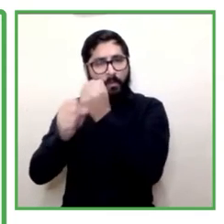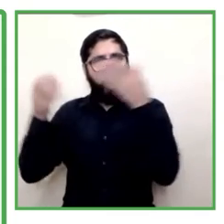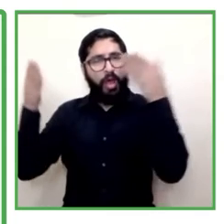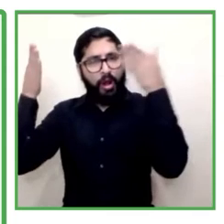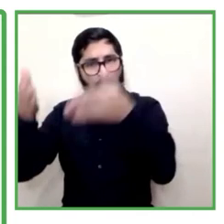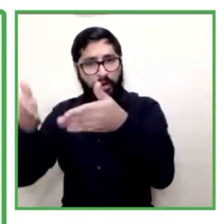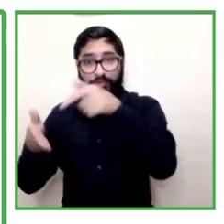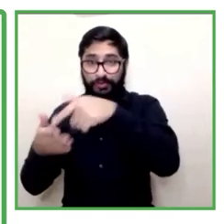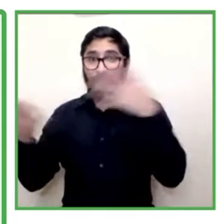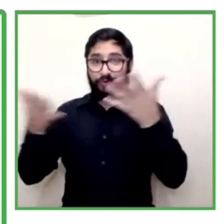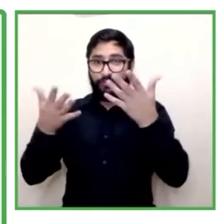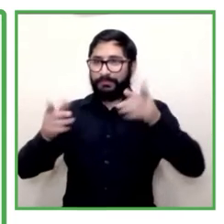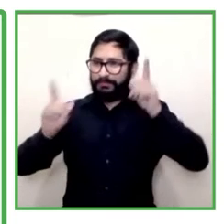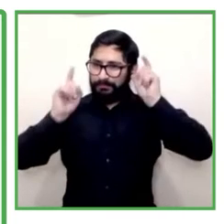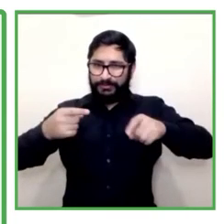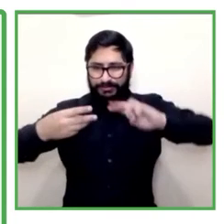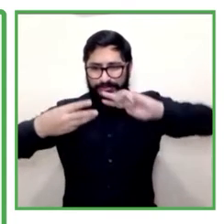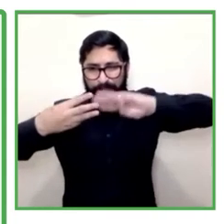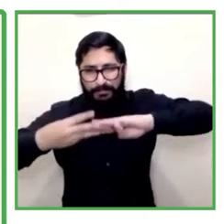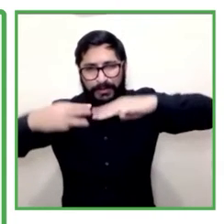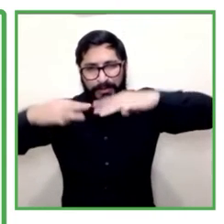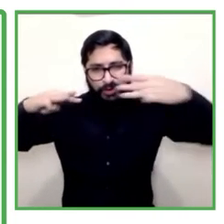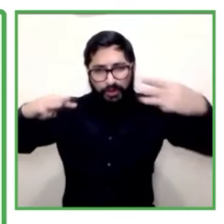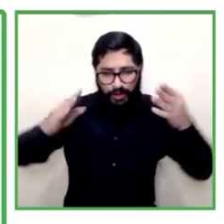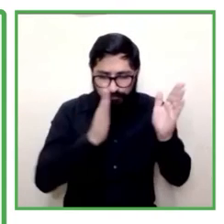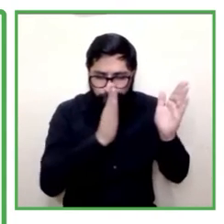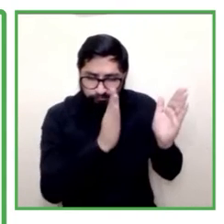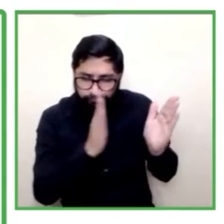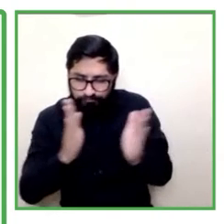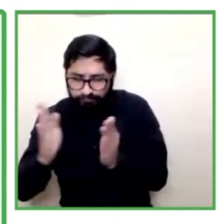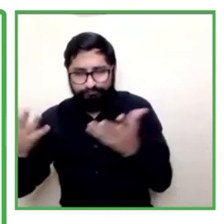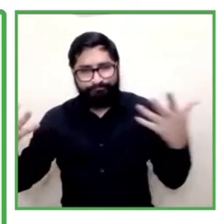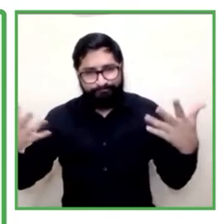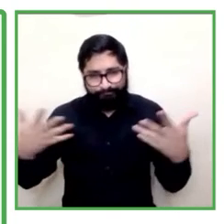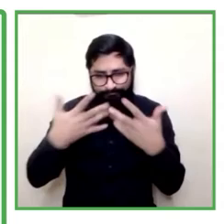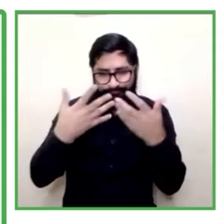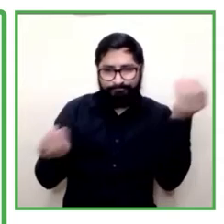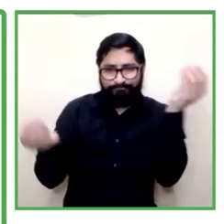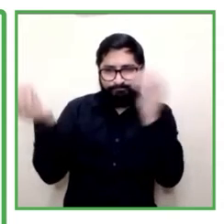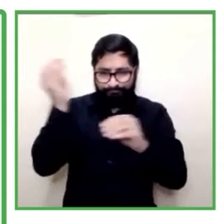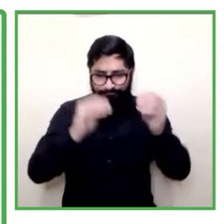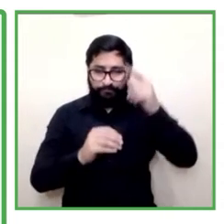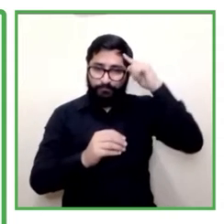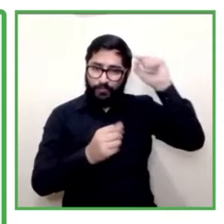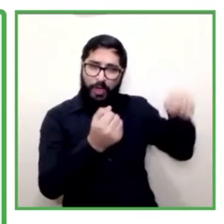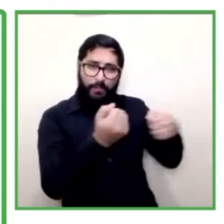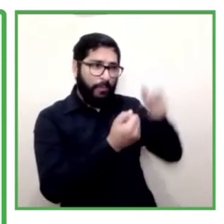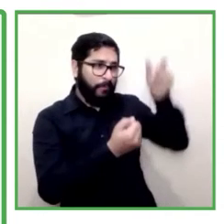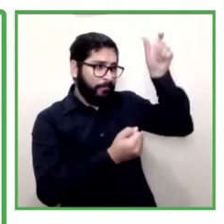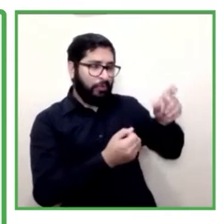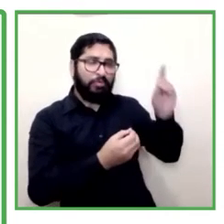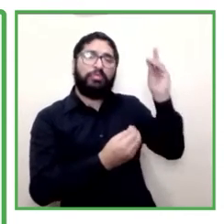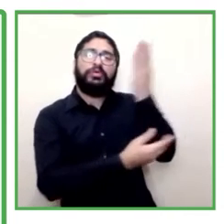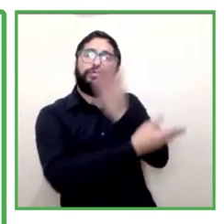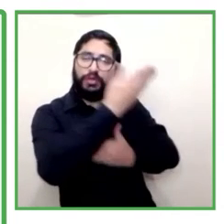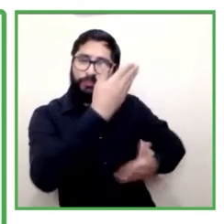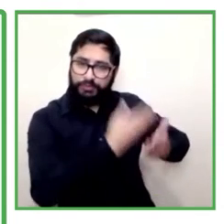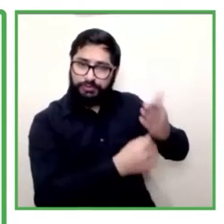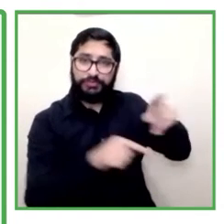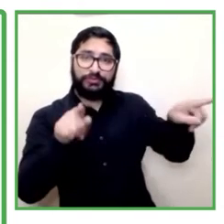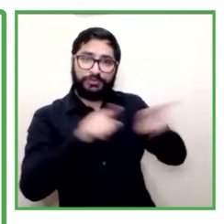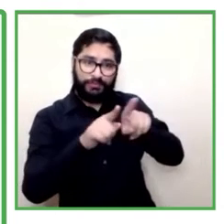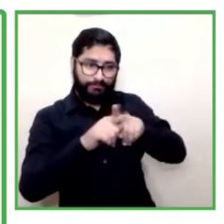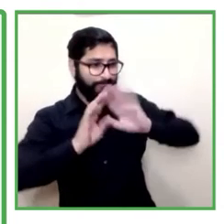apoyando al usuario con discapacidad a nuestra población para que se certifique y evalúe sus competencias laborales.